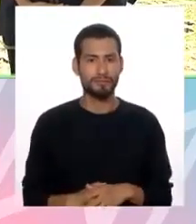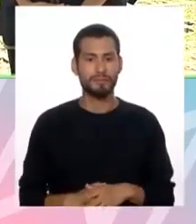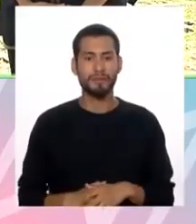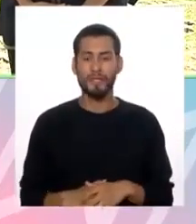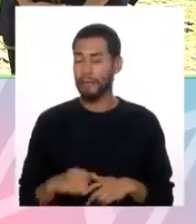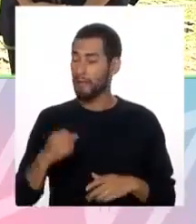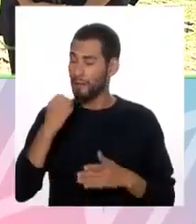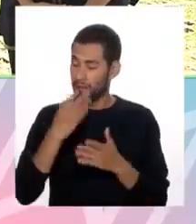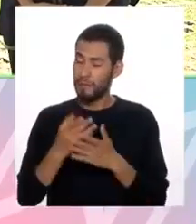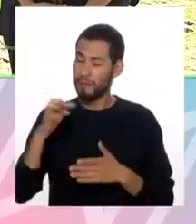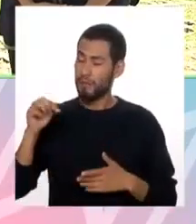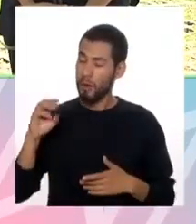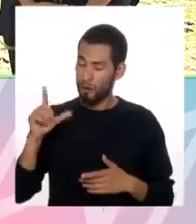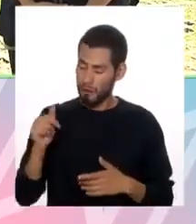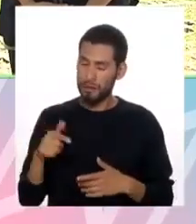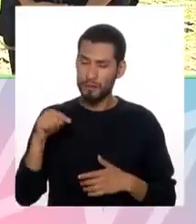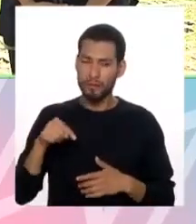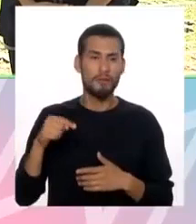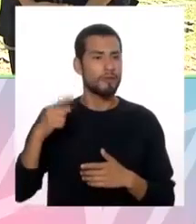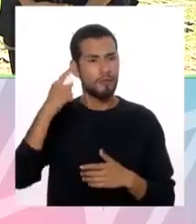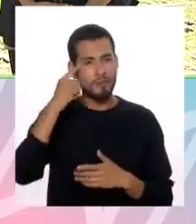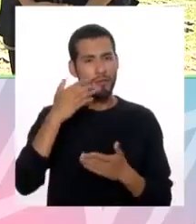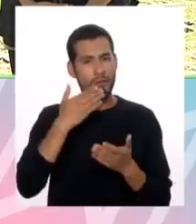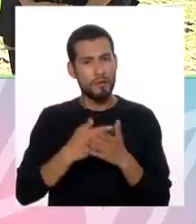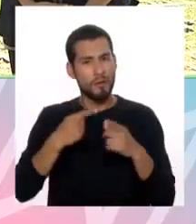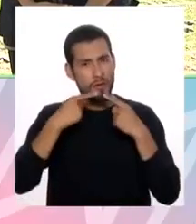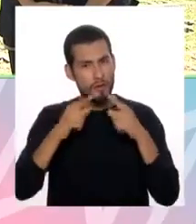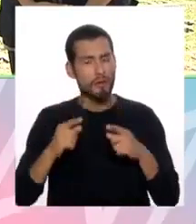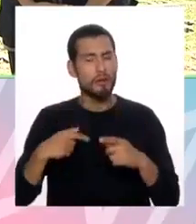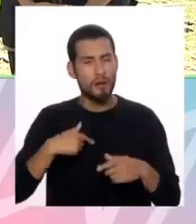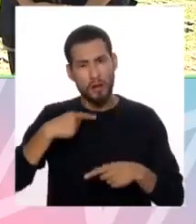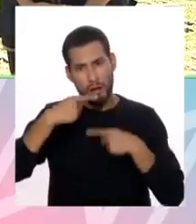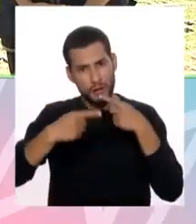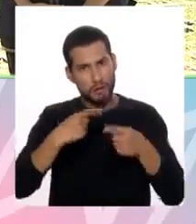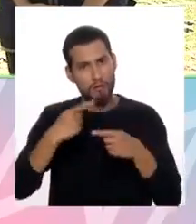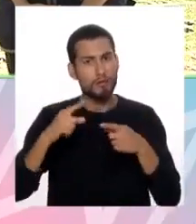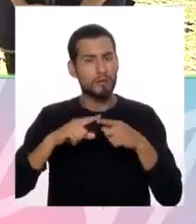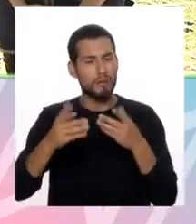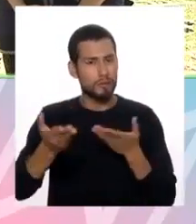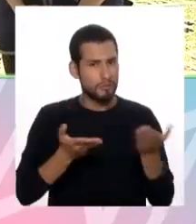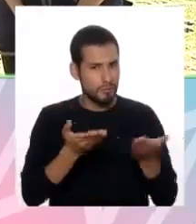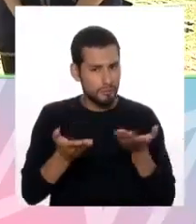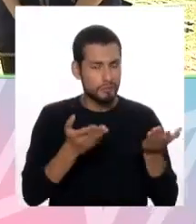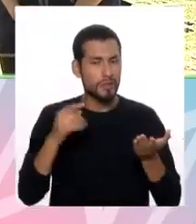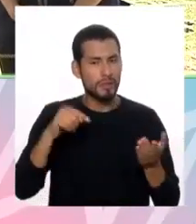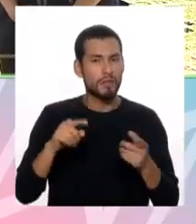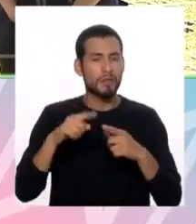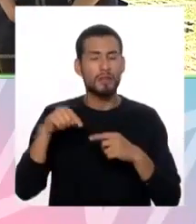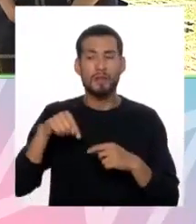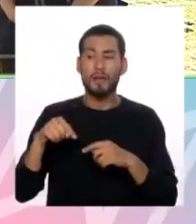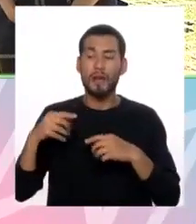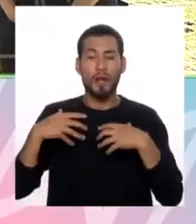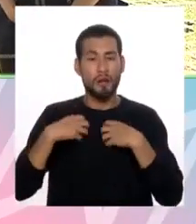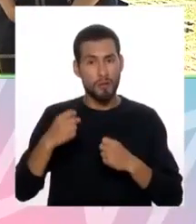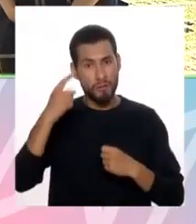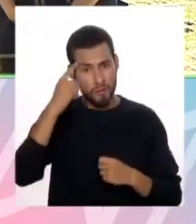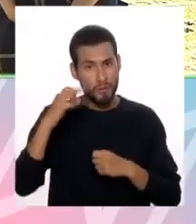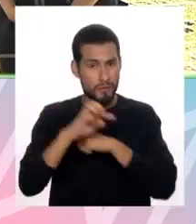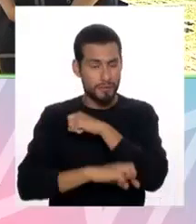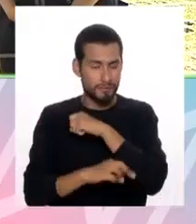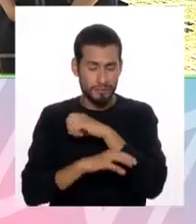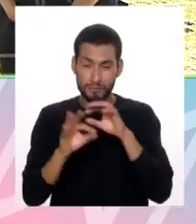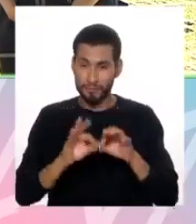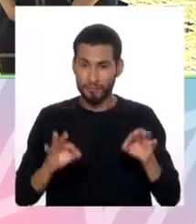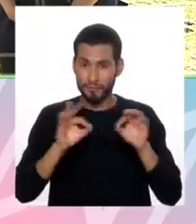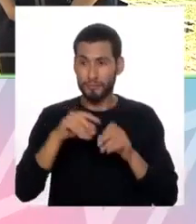Excelente, excelente, Paola. Yo creo que es una muy buena noticia y yo creo que dar a conocer los servicios que se hacen en el abordaje de la salud mental en el país es muy